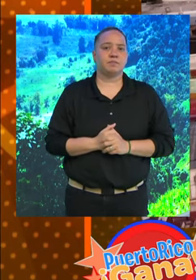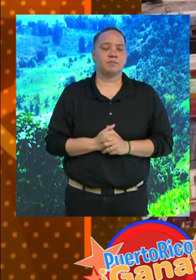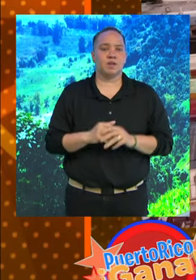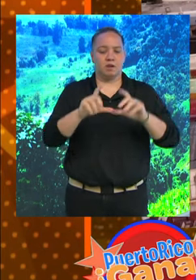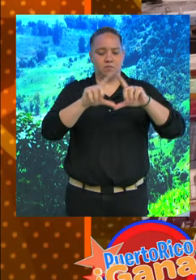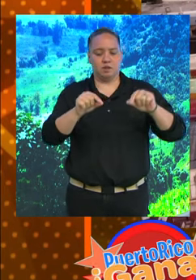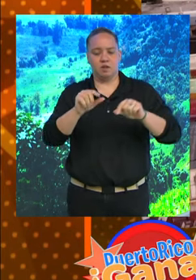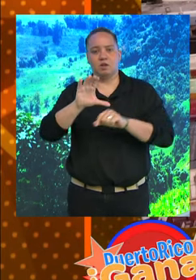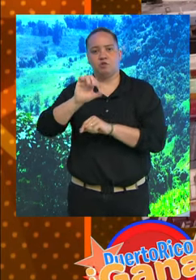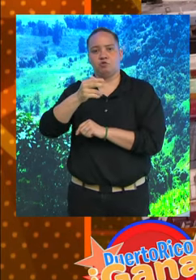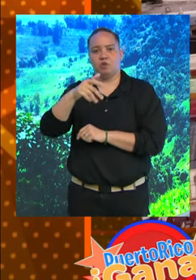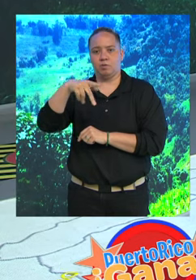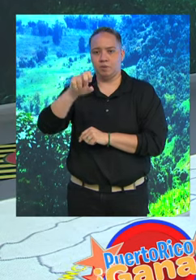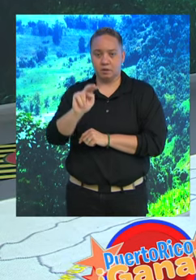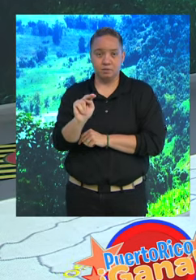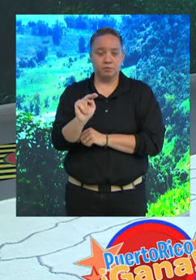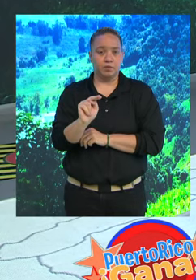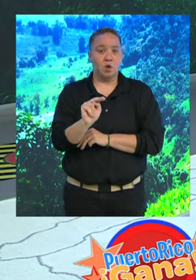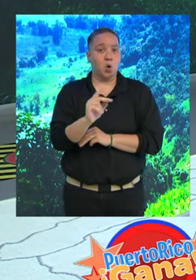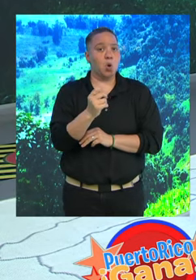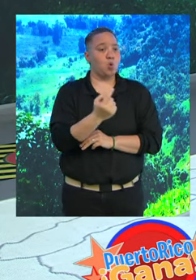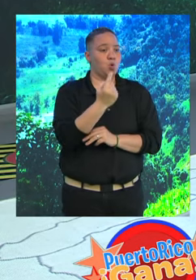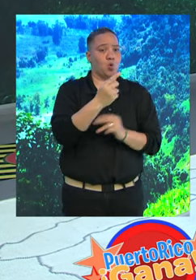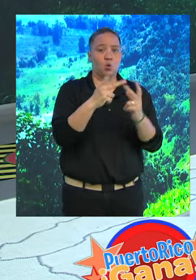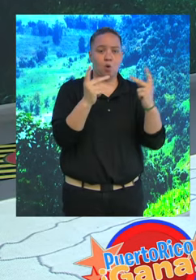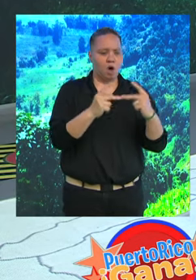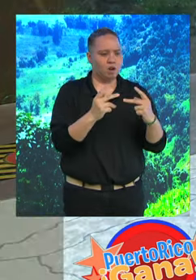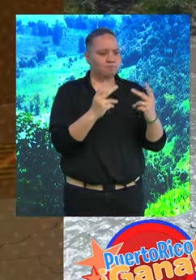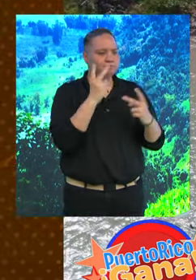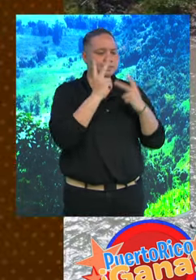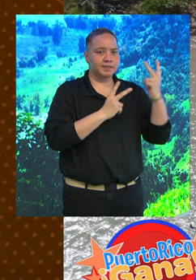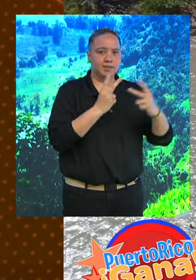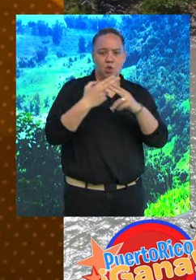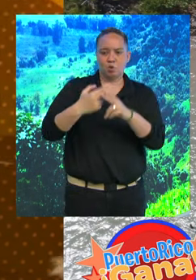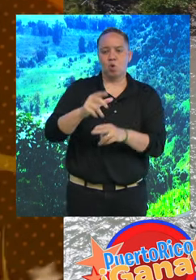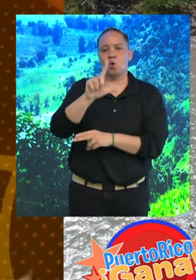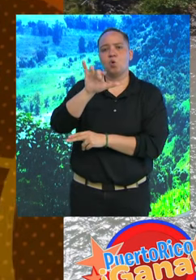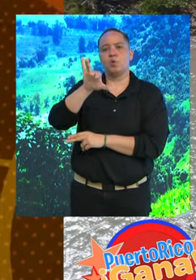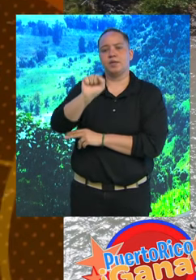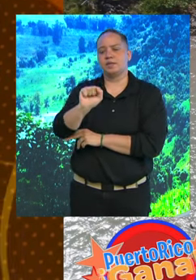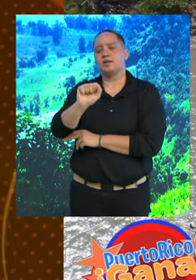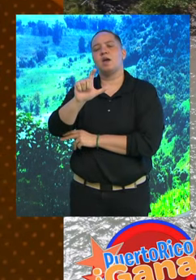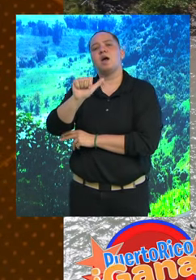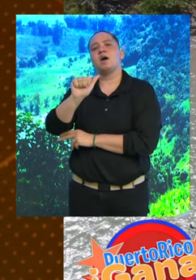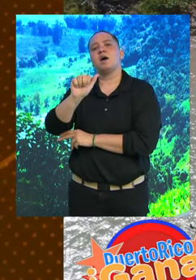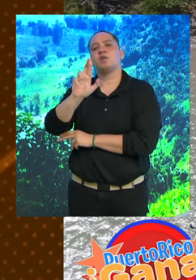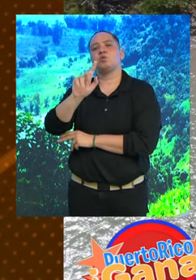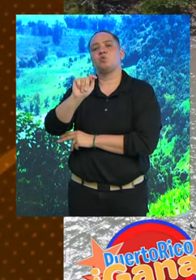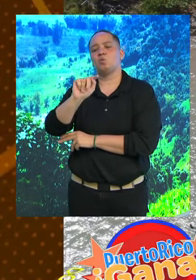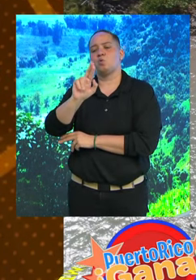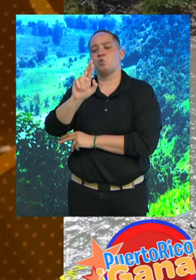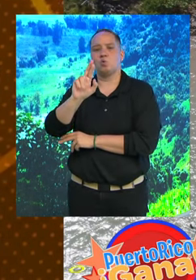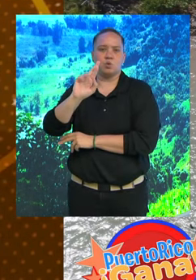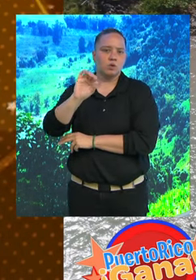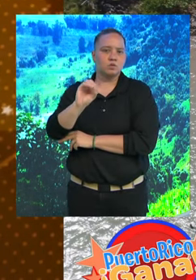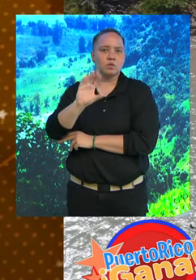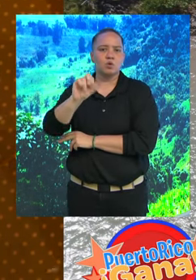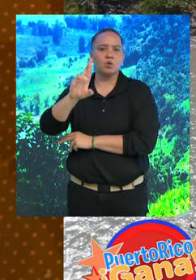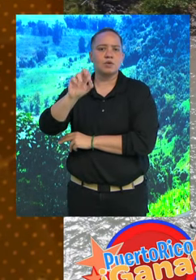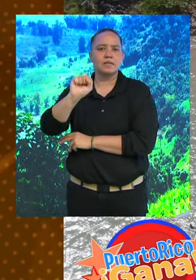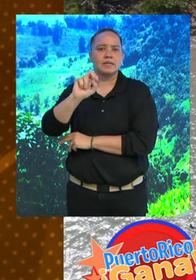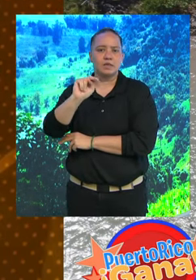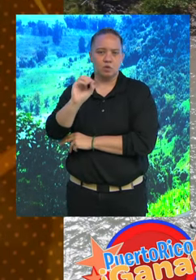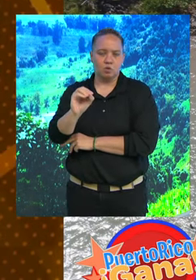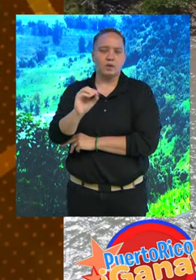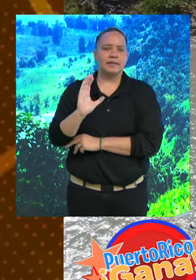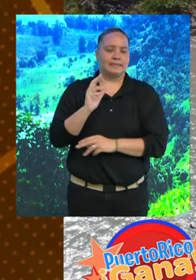ese es el malecón. de los malecones más visitados. Que lleva el nombre Luis Arturo Corsino Meléndez, por como tal ese es el nombre del